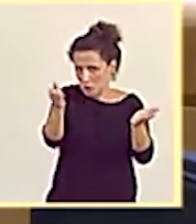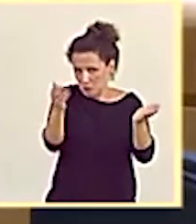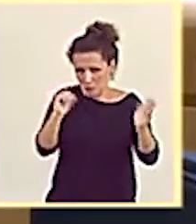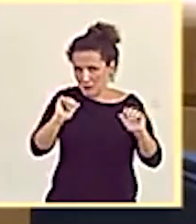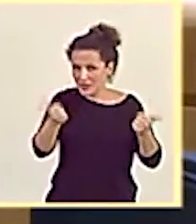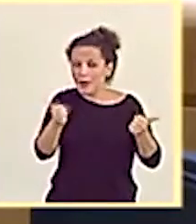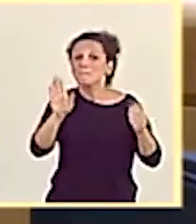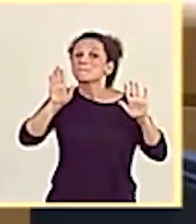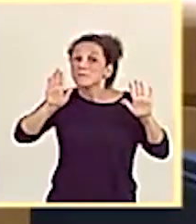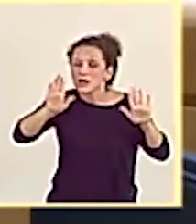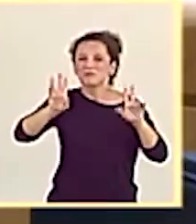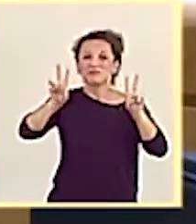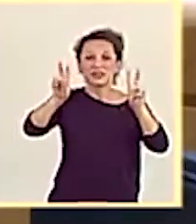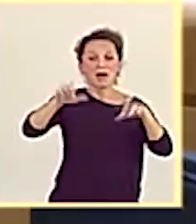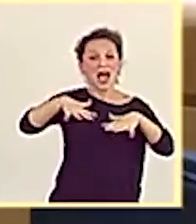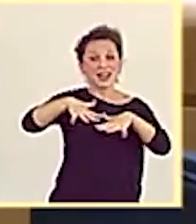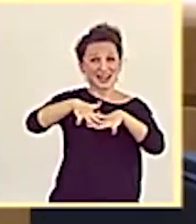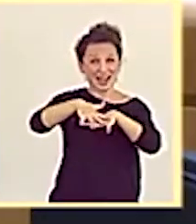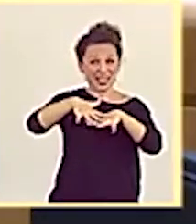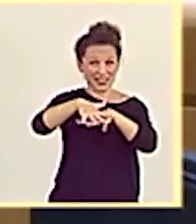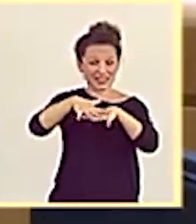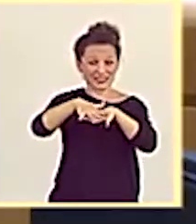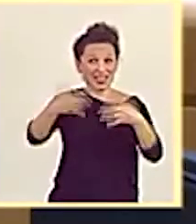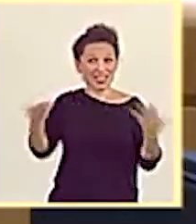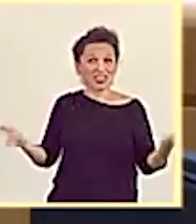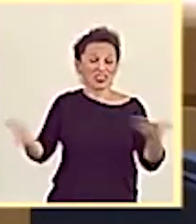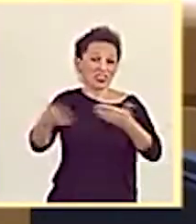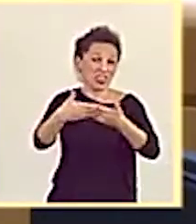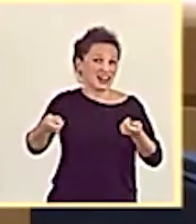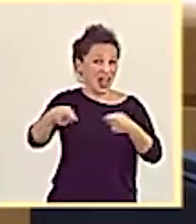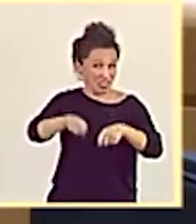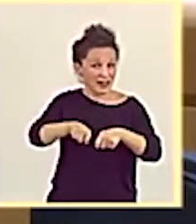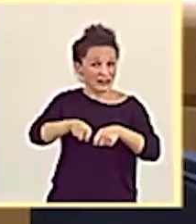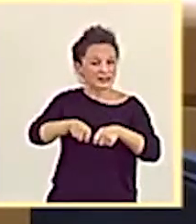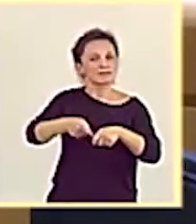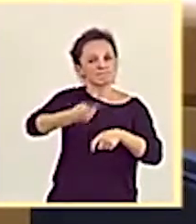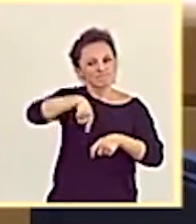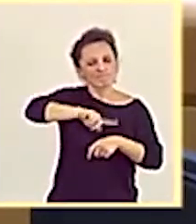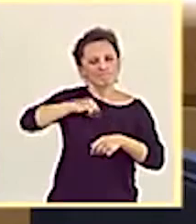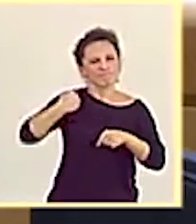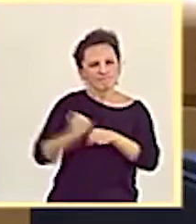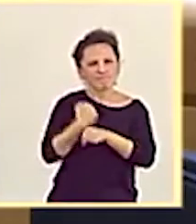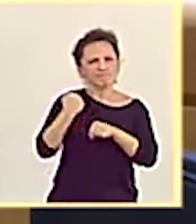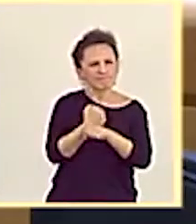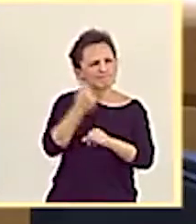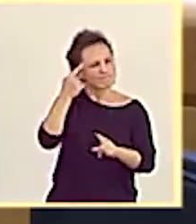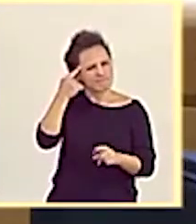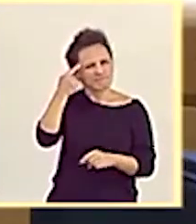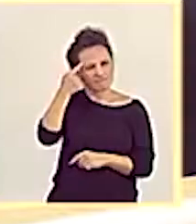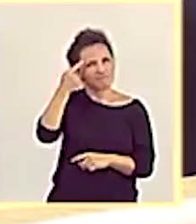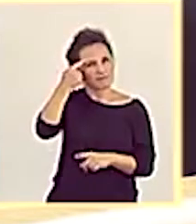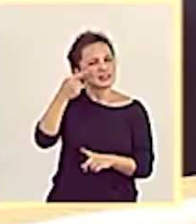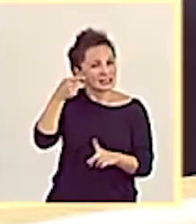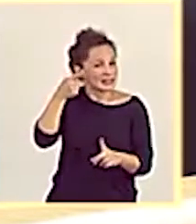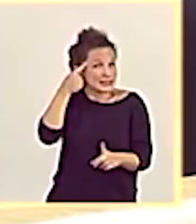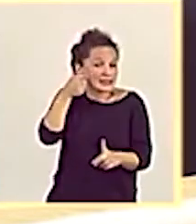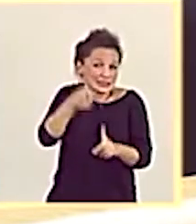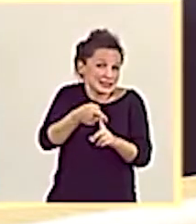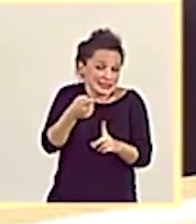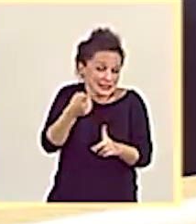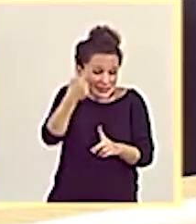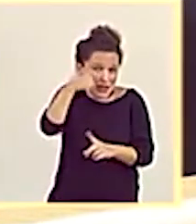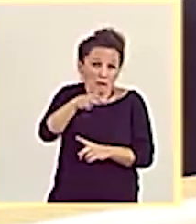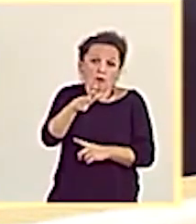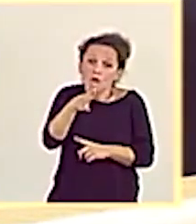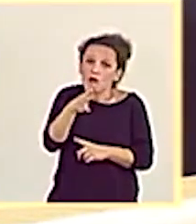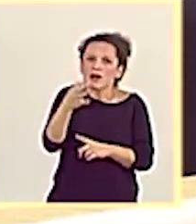redes cerradas, hemos venido trabajando intensamente sabiendo que era algo que teníamos que hacer en paralelo a